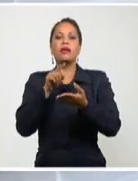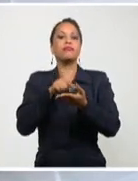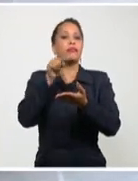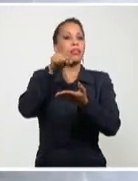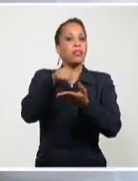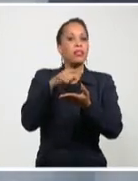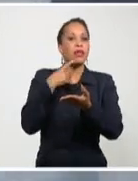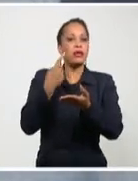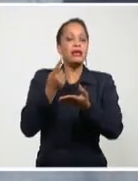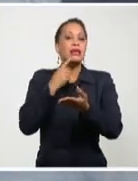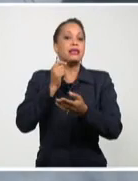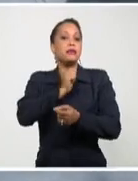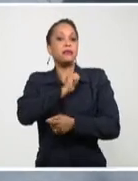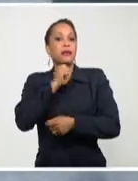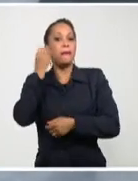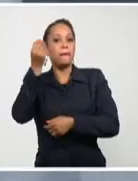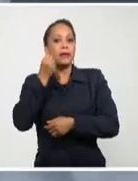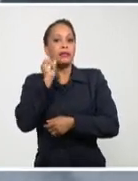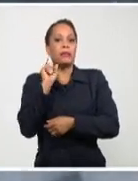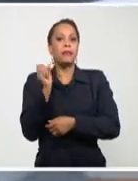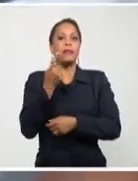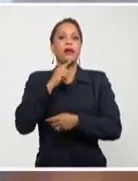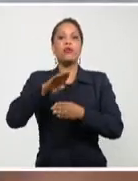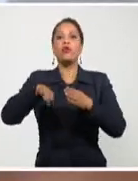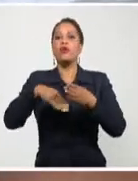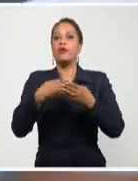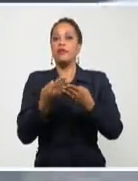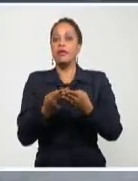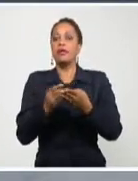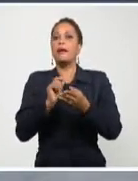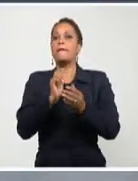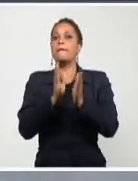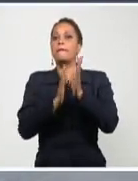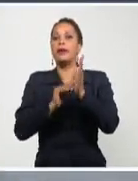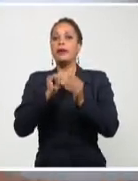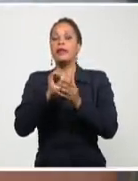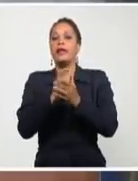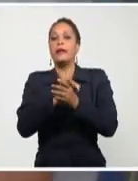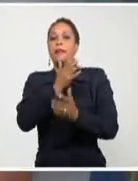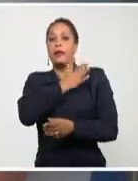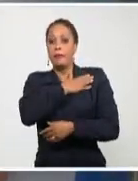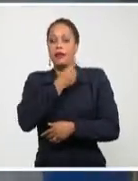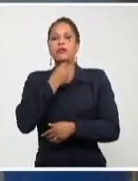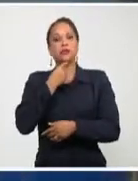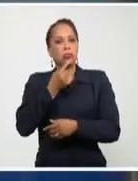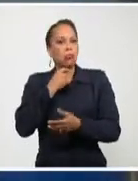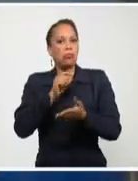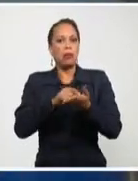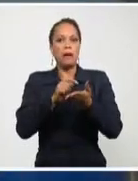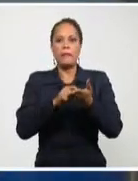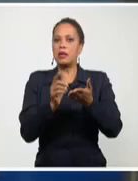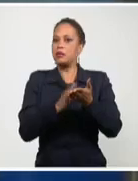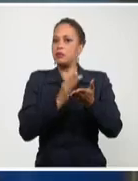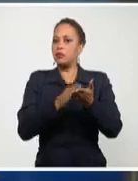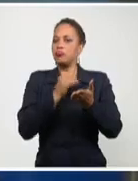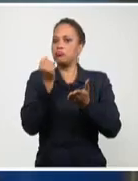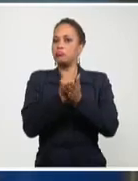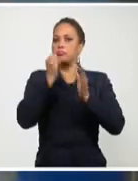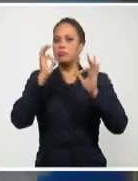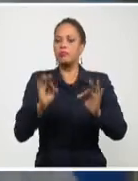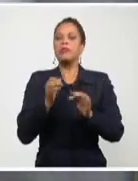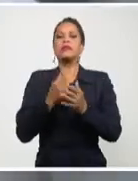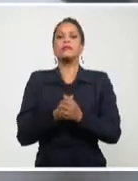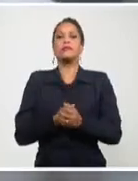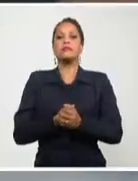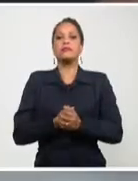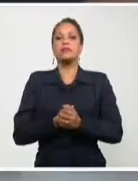prevé que en los primeros días del próximo mes de marzo, todas las bodegas de la provincia cuenten con ese servicio, por lo que se capacita de manera sostenida a